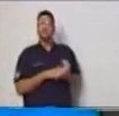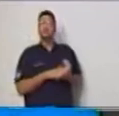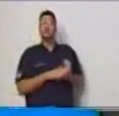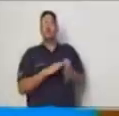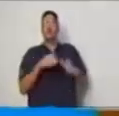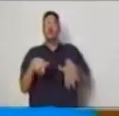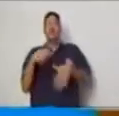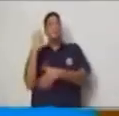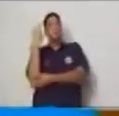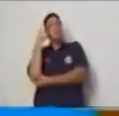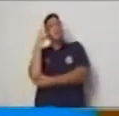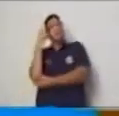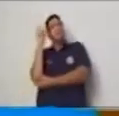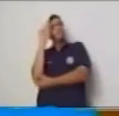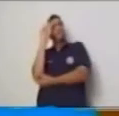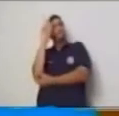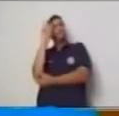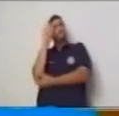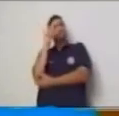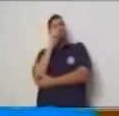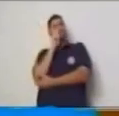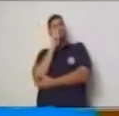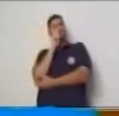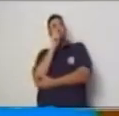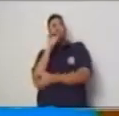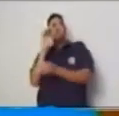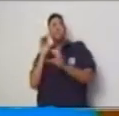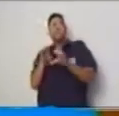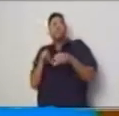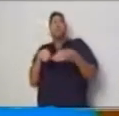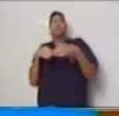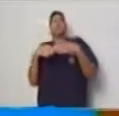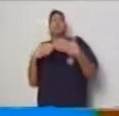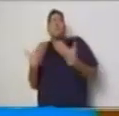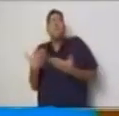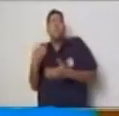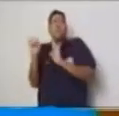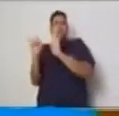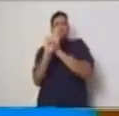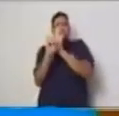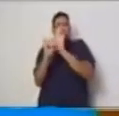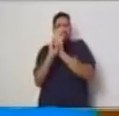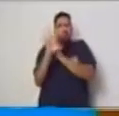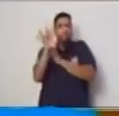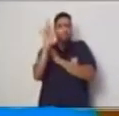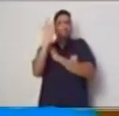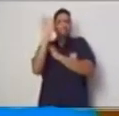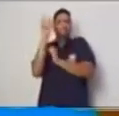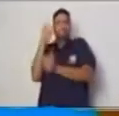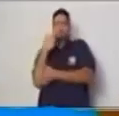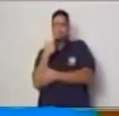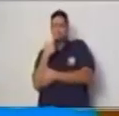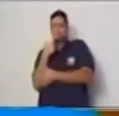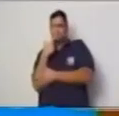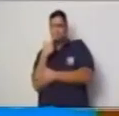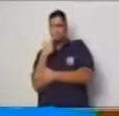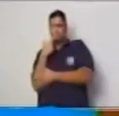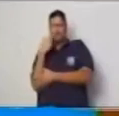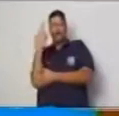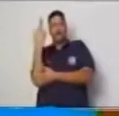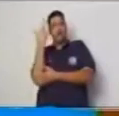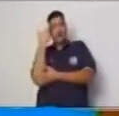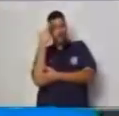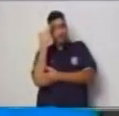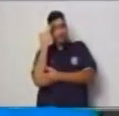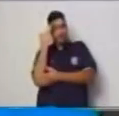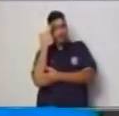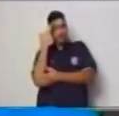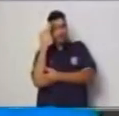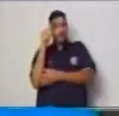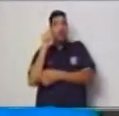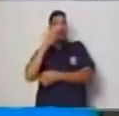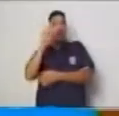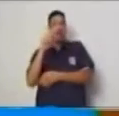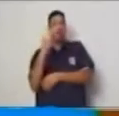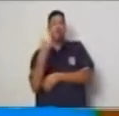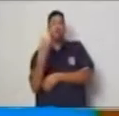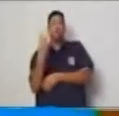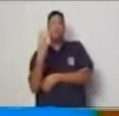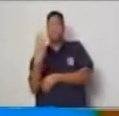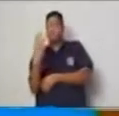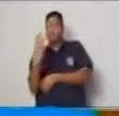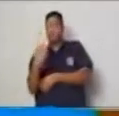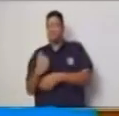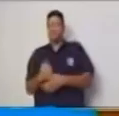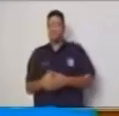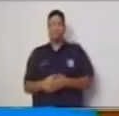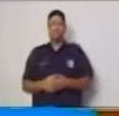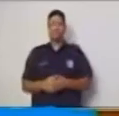¿cómo la vamos a identificar? Regresemos a la pregunta número tres, en